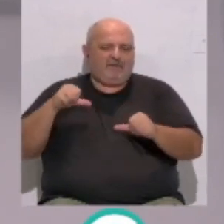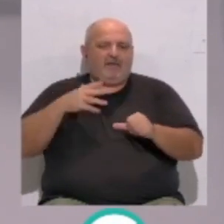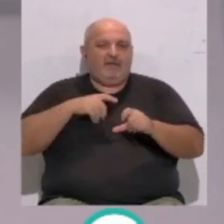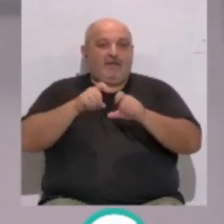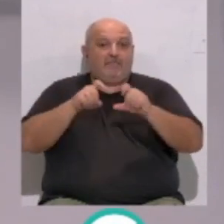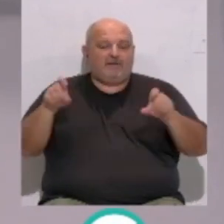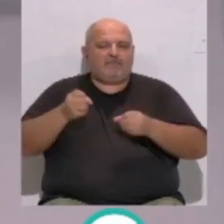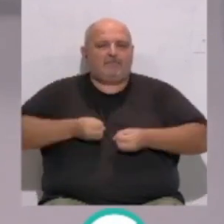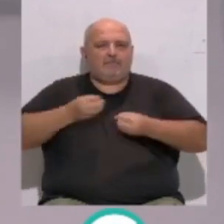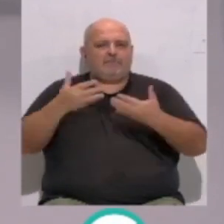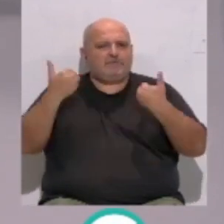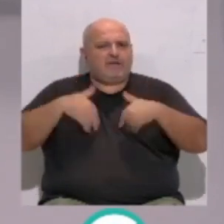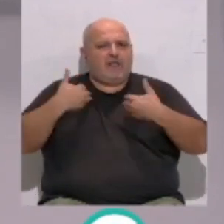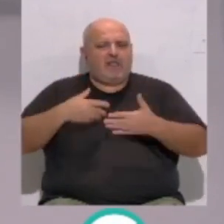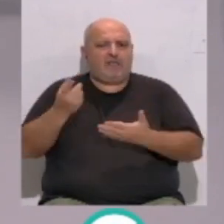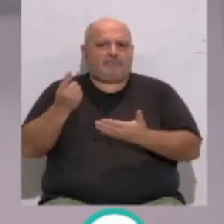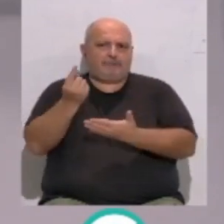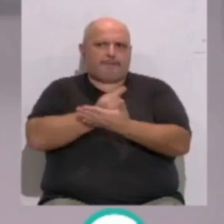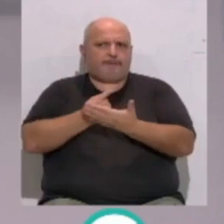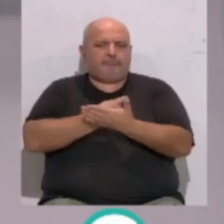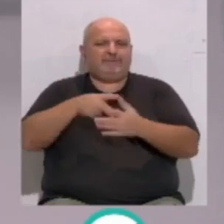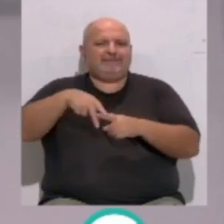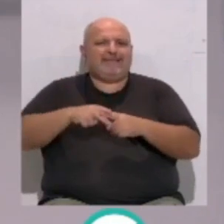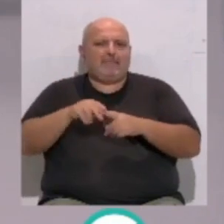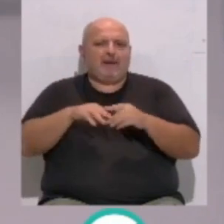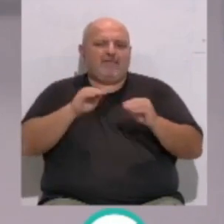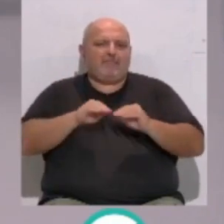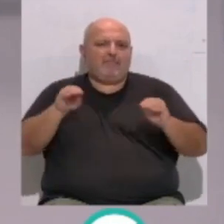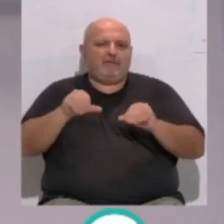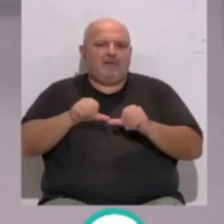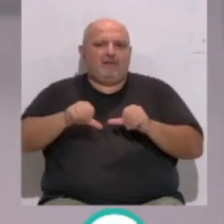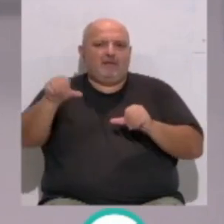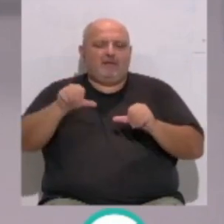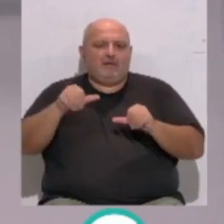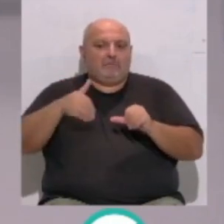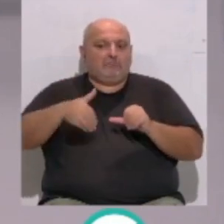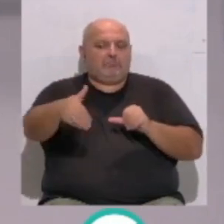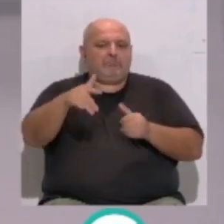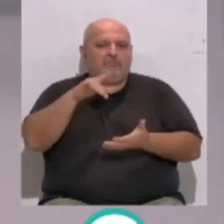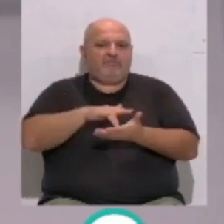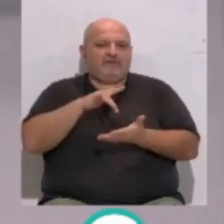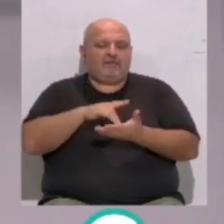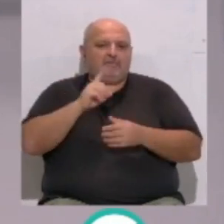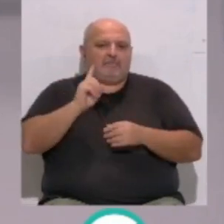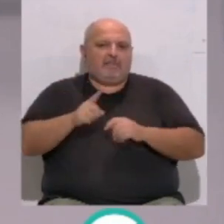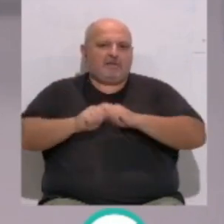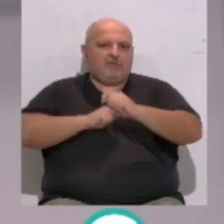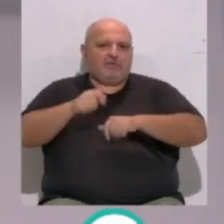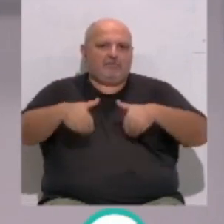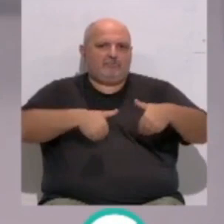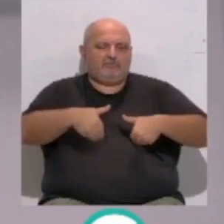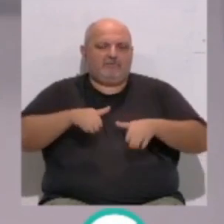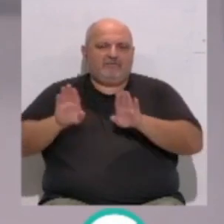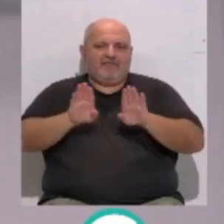empresa pública informa que ya están diseñados los talleres formativos que comenzarán a impartirse en la fecha que fijen las asociaciones de